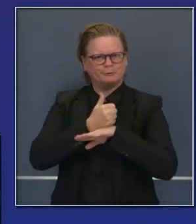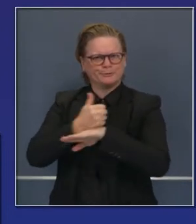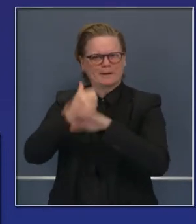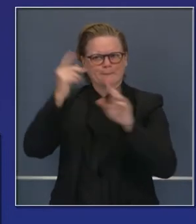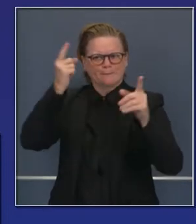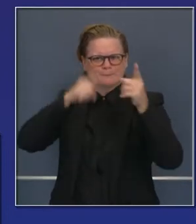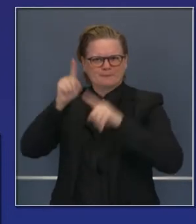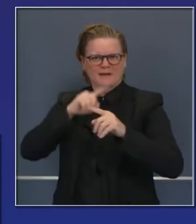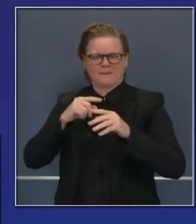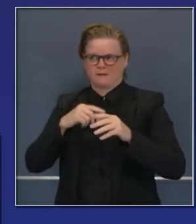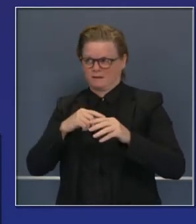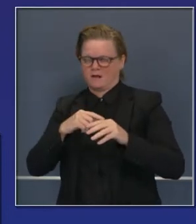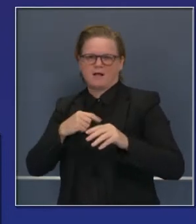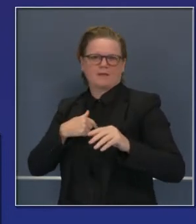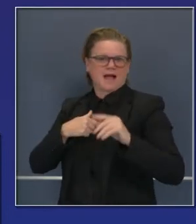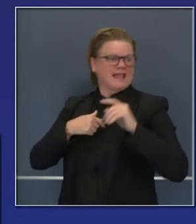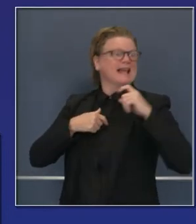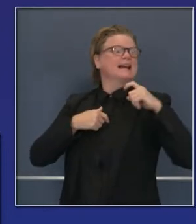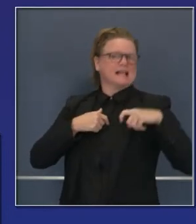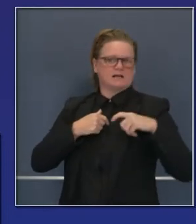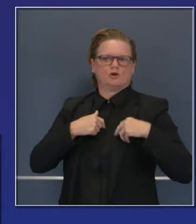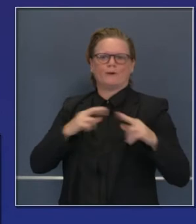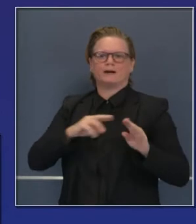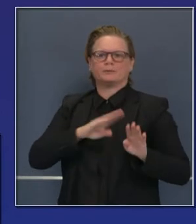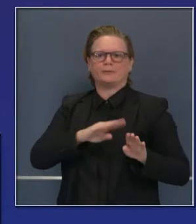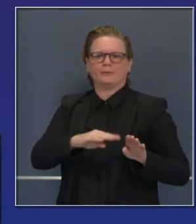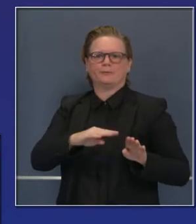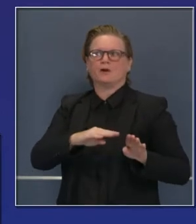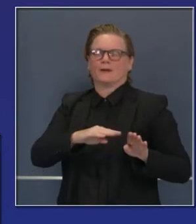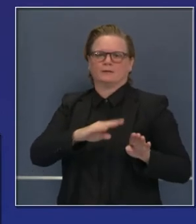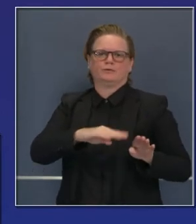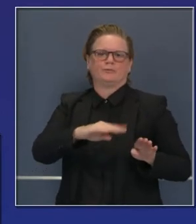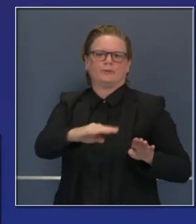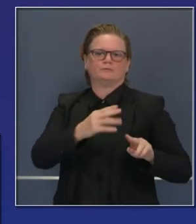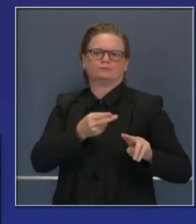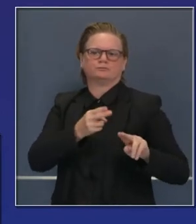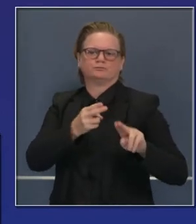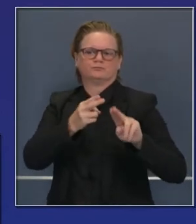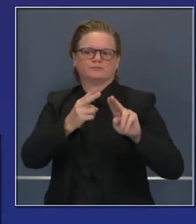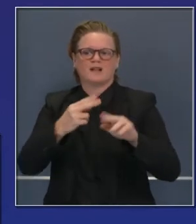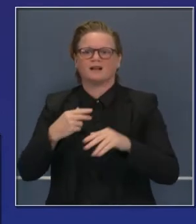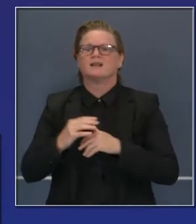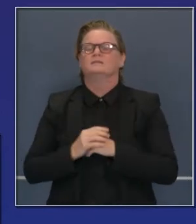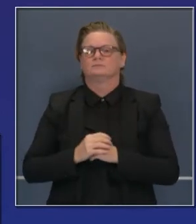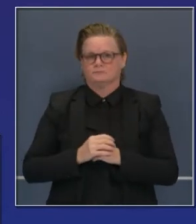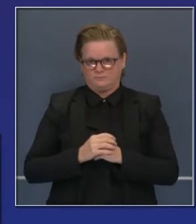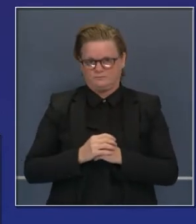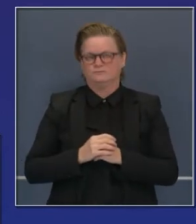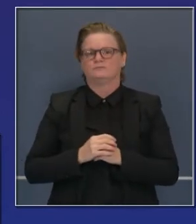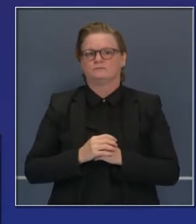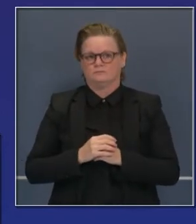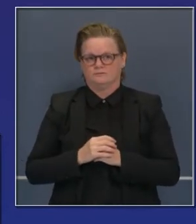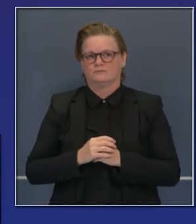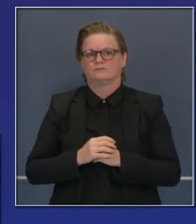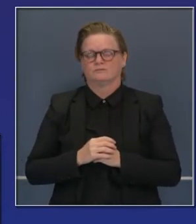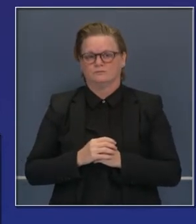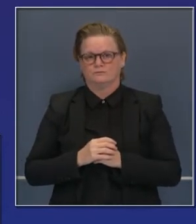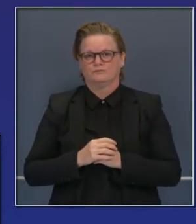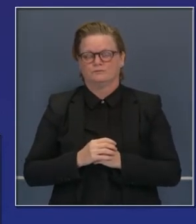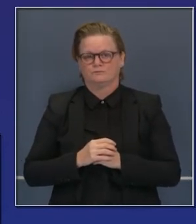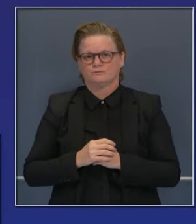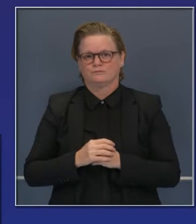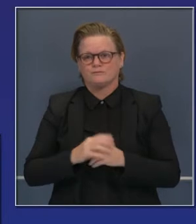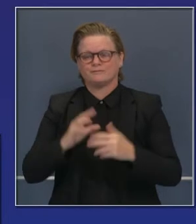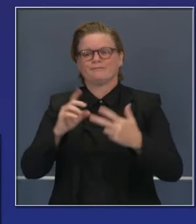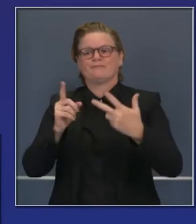es obvio que estamos preparados. Si tenemos que tener acceso a estos sitios. Y si es necesario tener